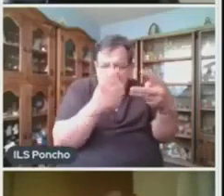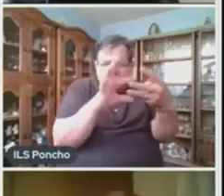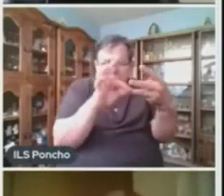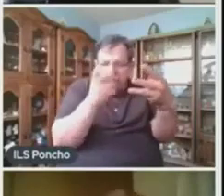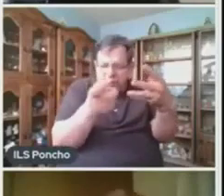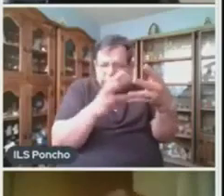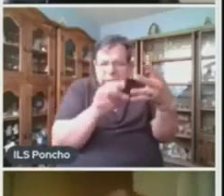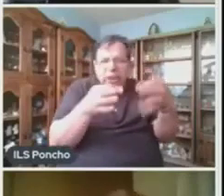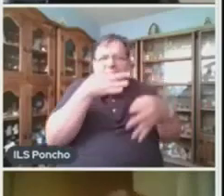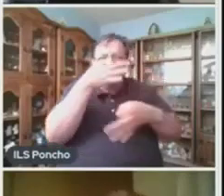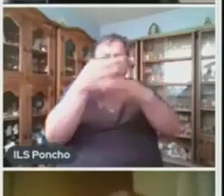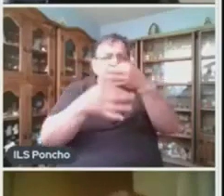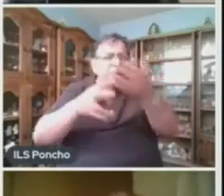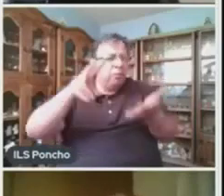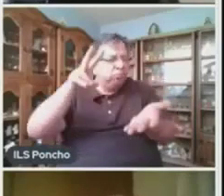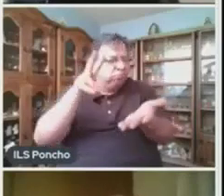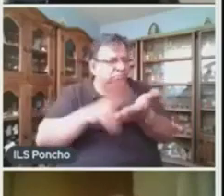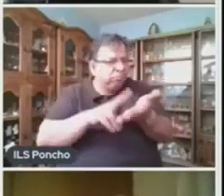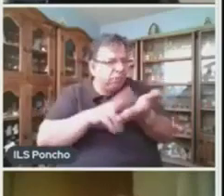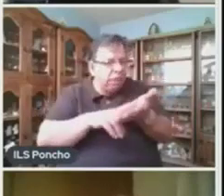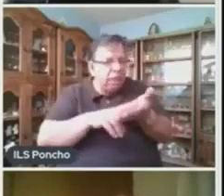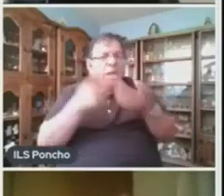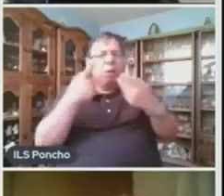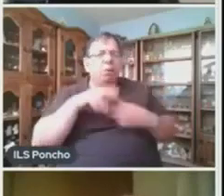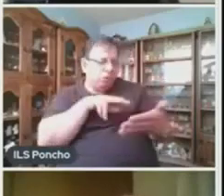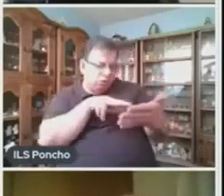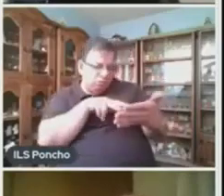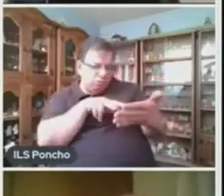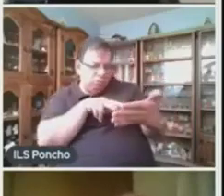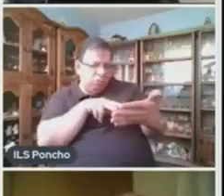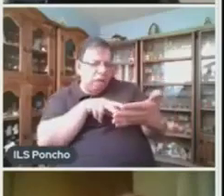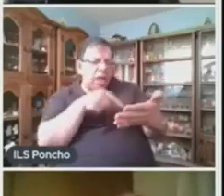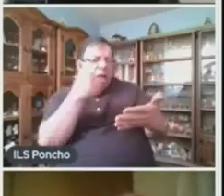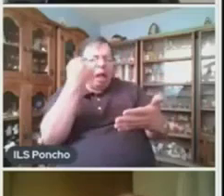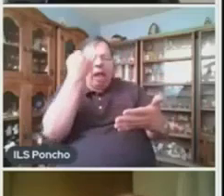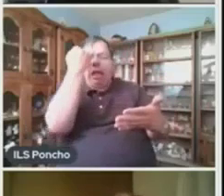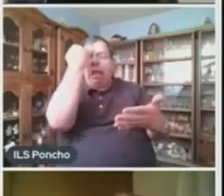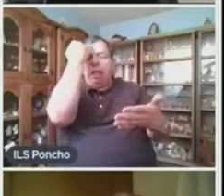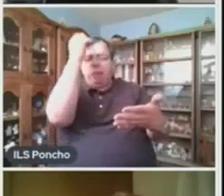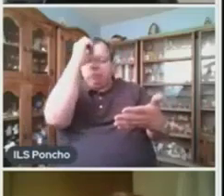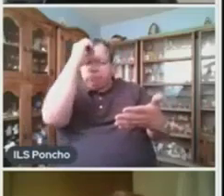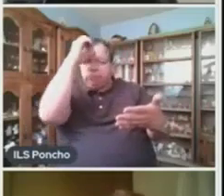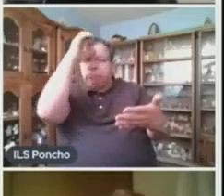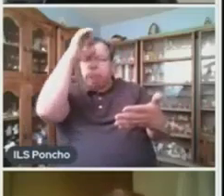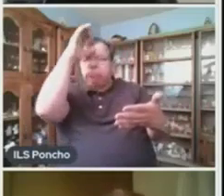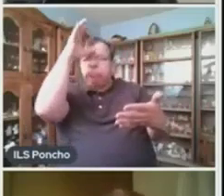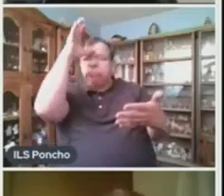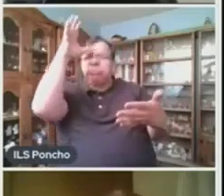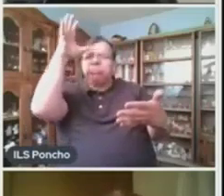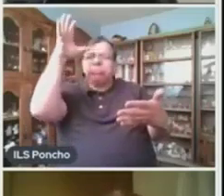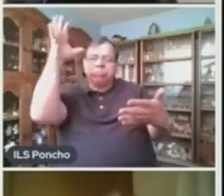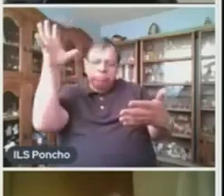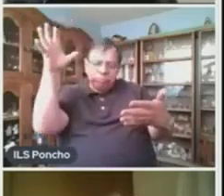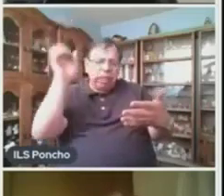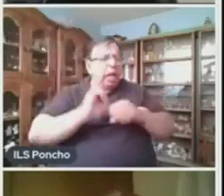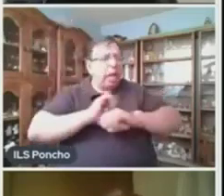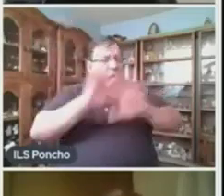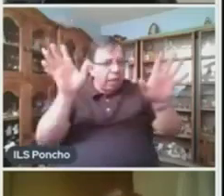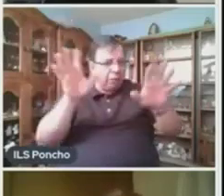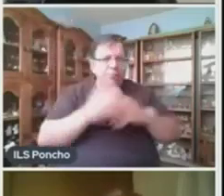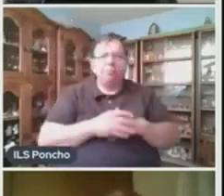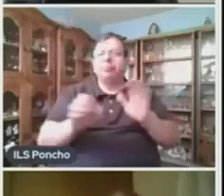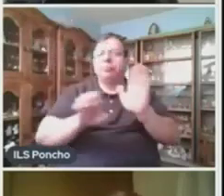información valiosa para que el receptor se haga una idea clara de lo que se está describiendo. Algunos